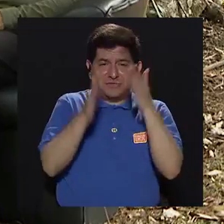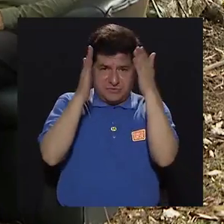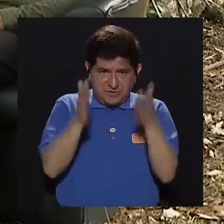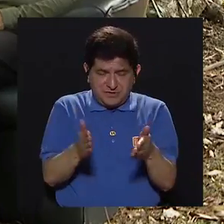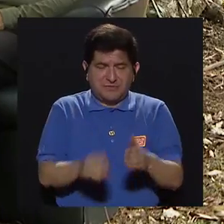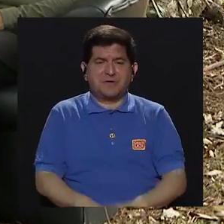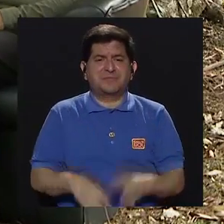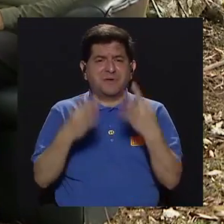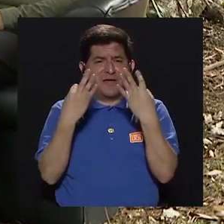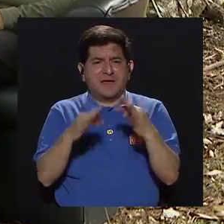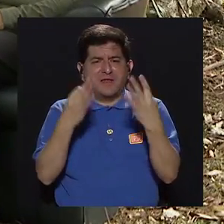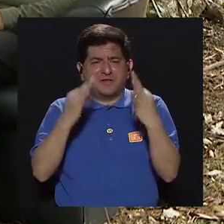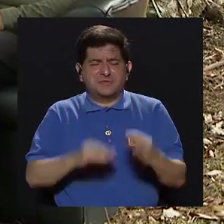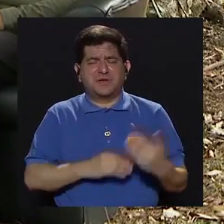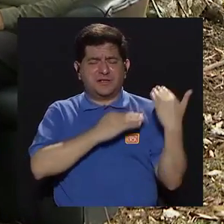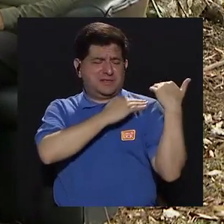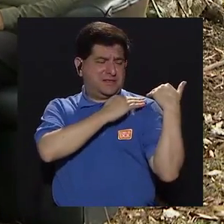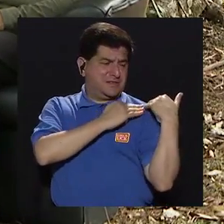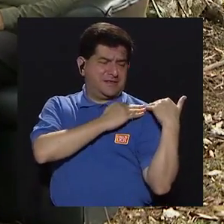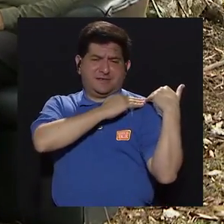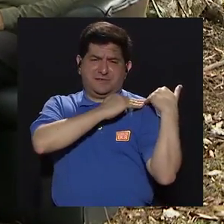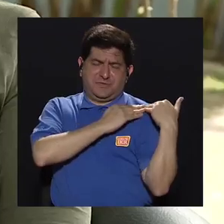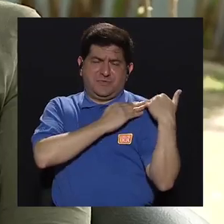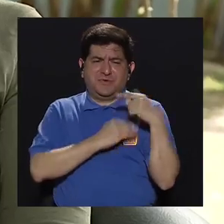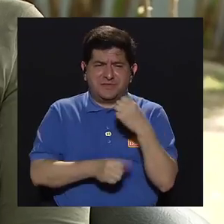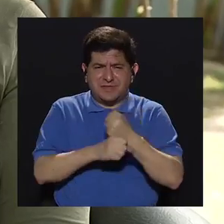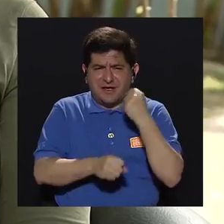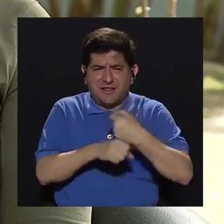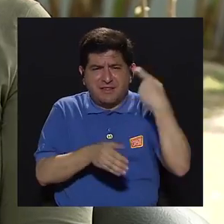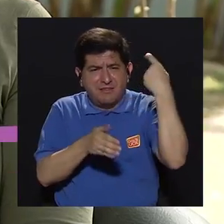y enfermeras para tratar de sobrellevar la sobrecarga de trabajo?